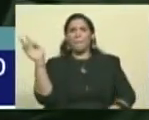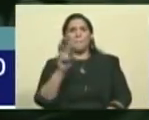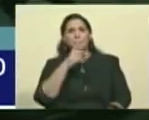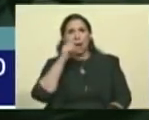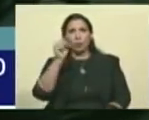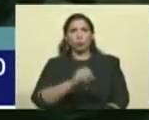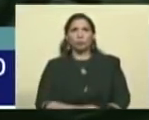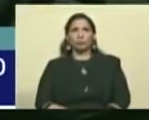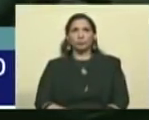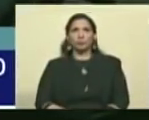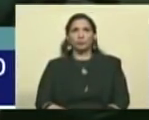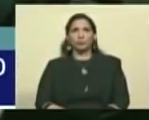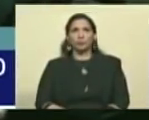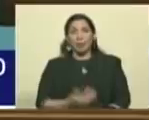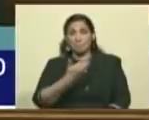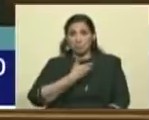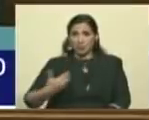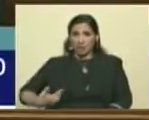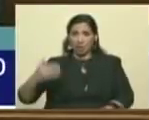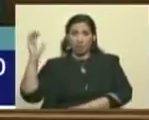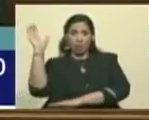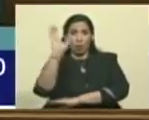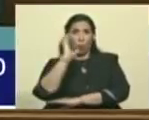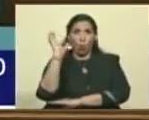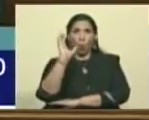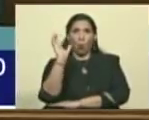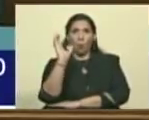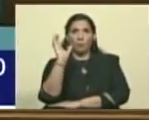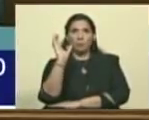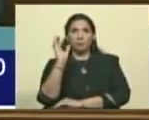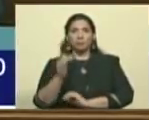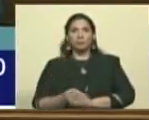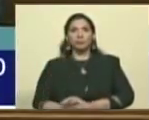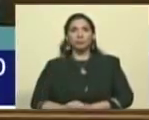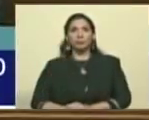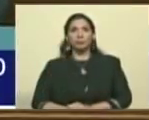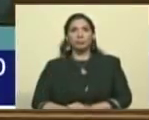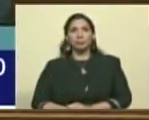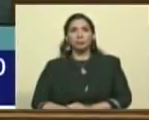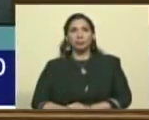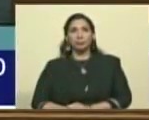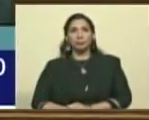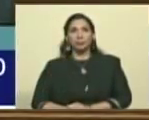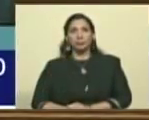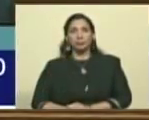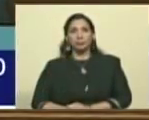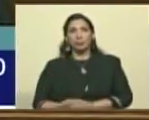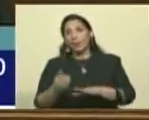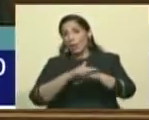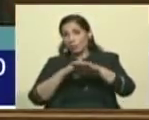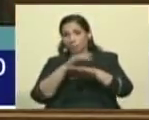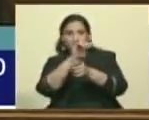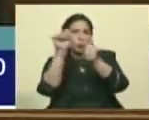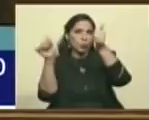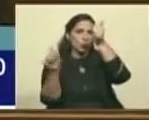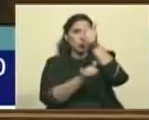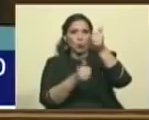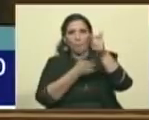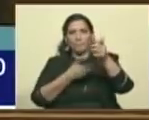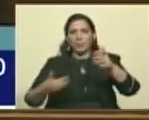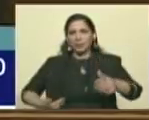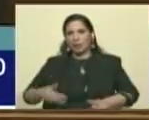El presidente de Colombia, o el, perdón, el subpresidente de Colombia,